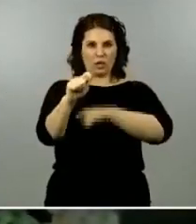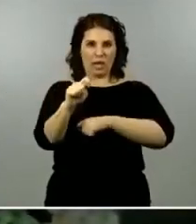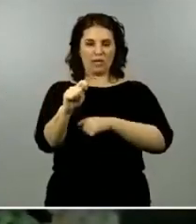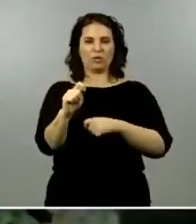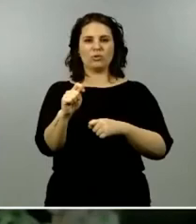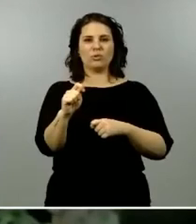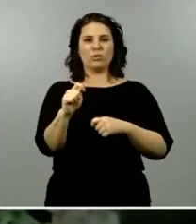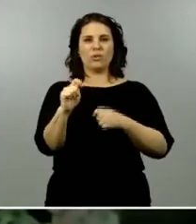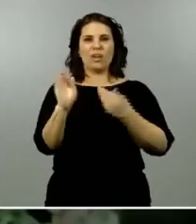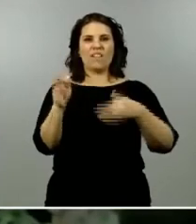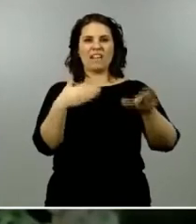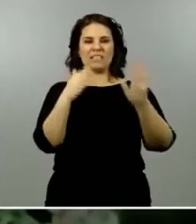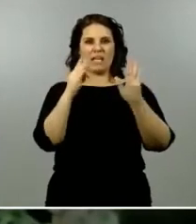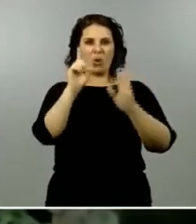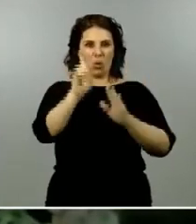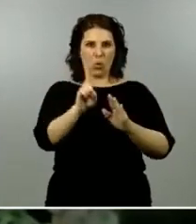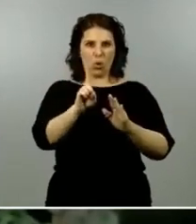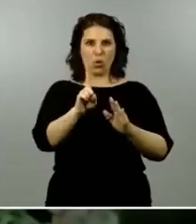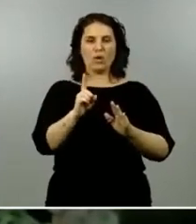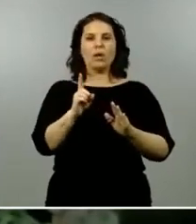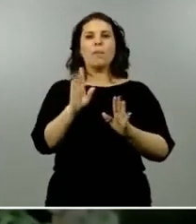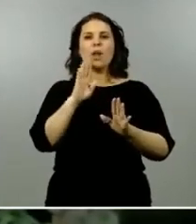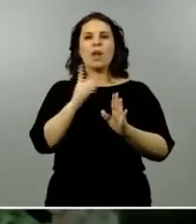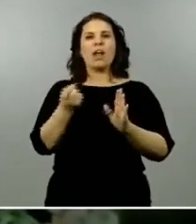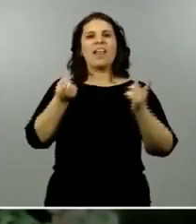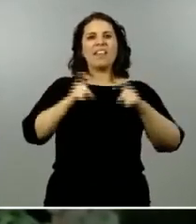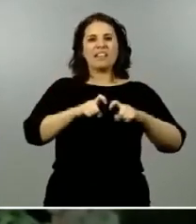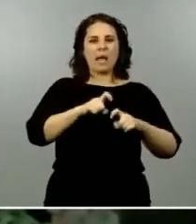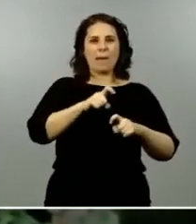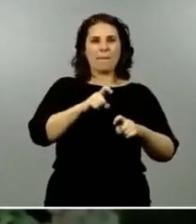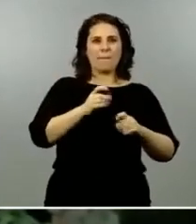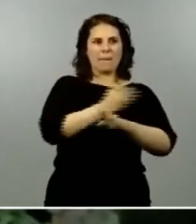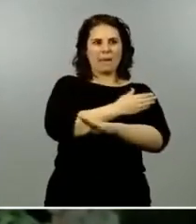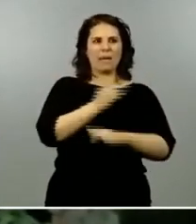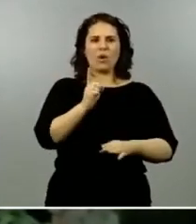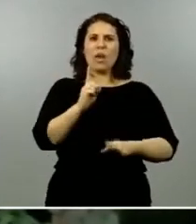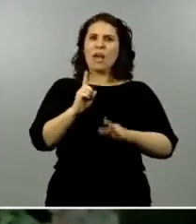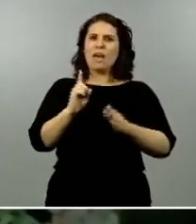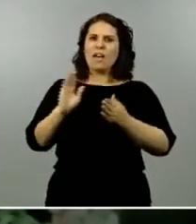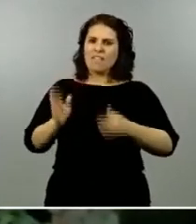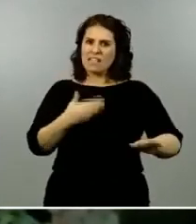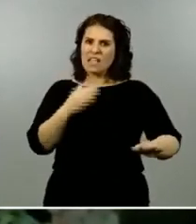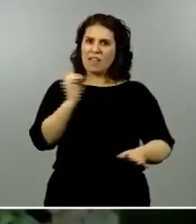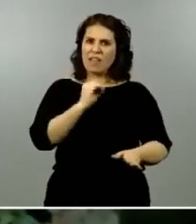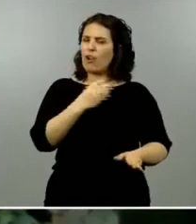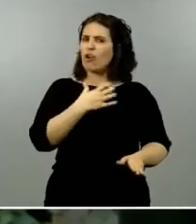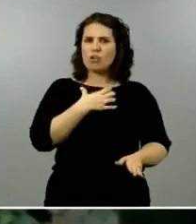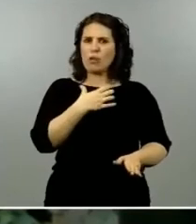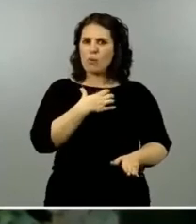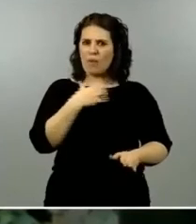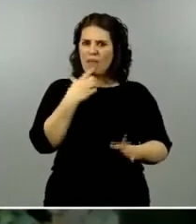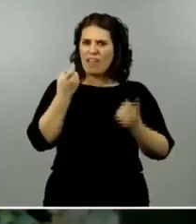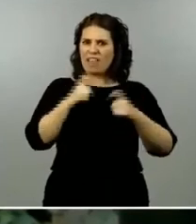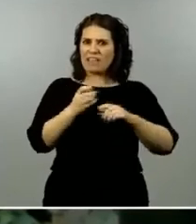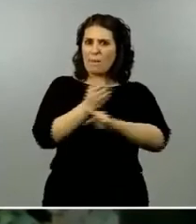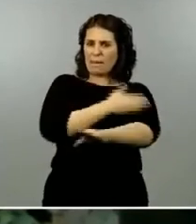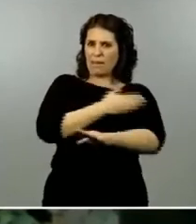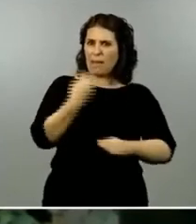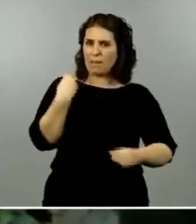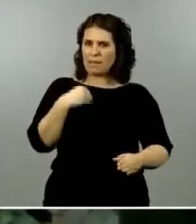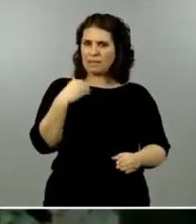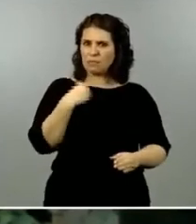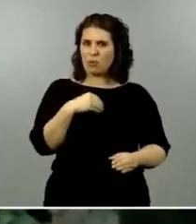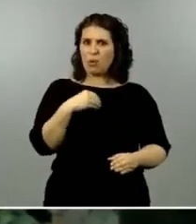previa ¿por qué no se aplica a la fase 0 también esa posibilidad de la cita previa? Esto redundaría en positivo en las 17 fábricas